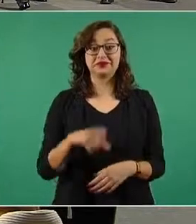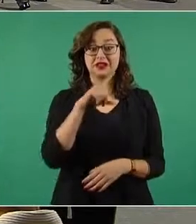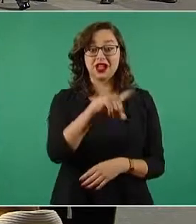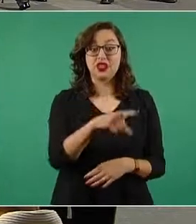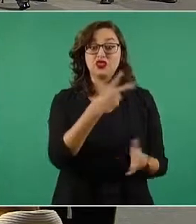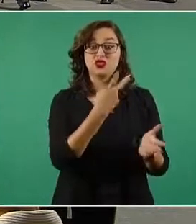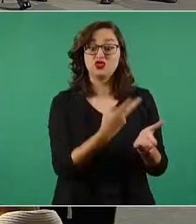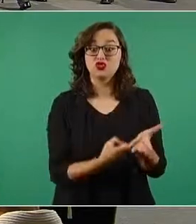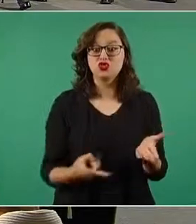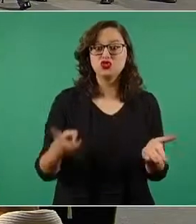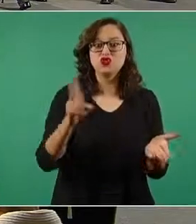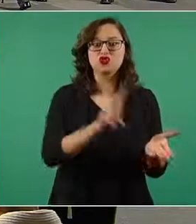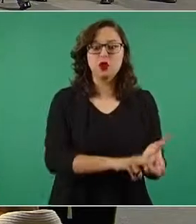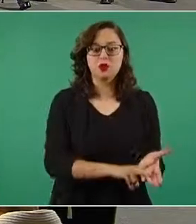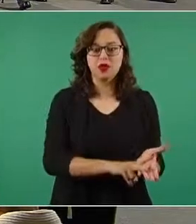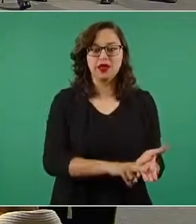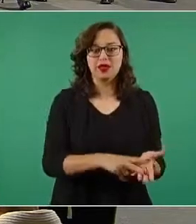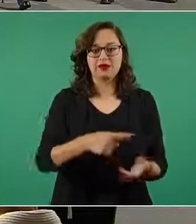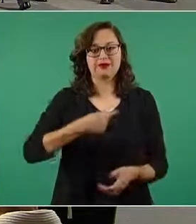doble